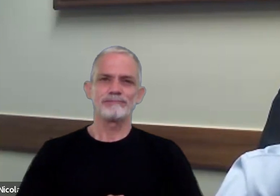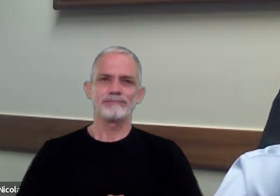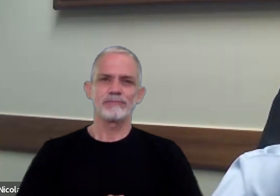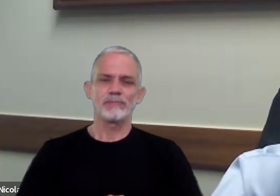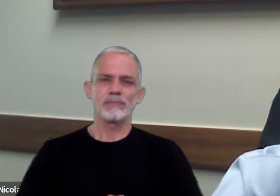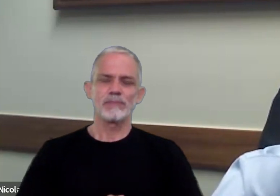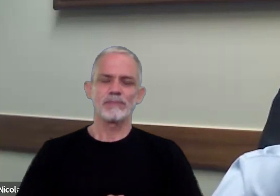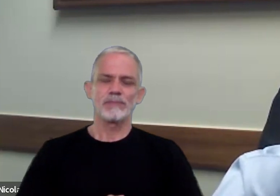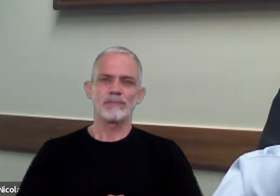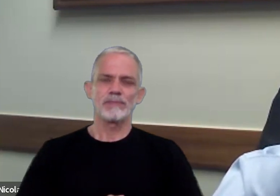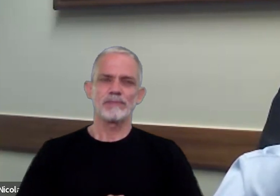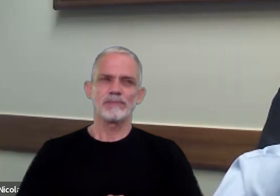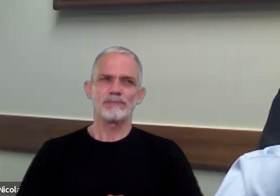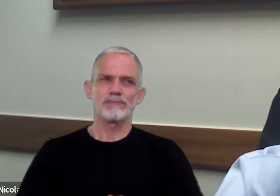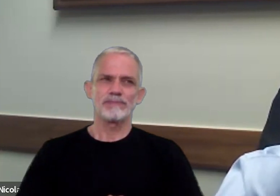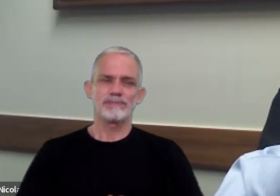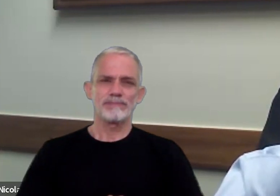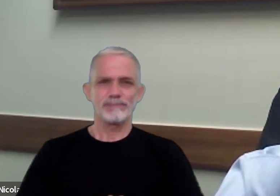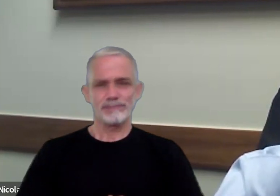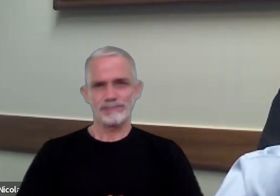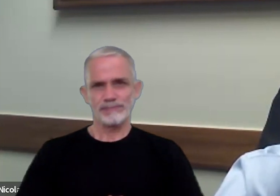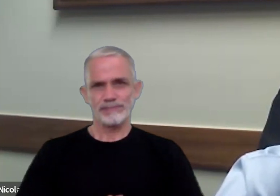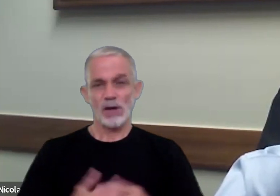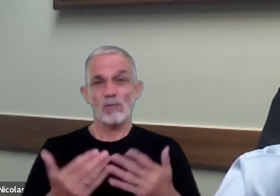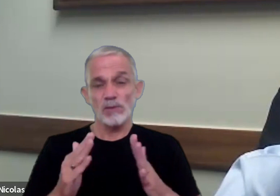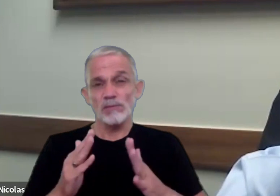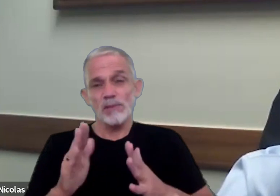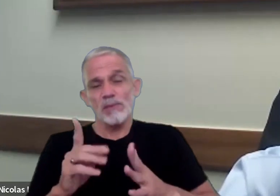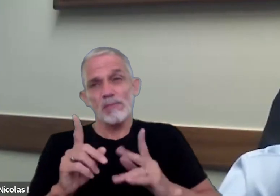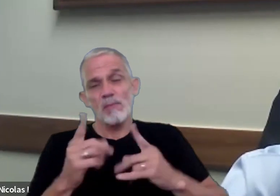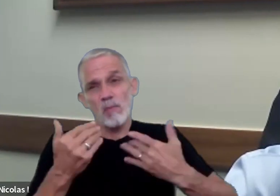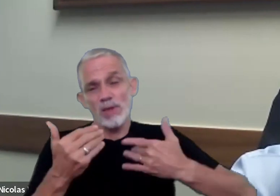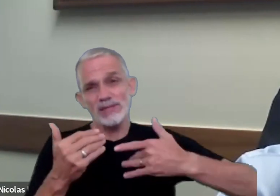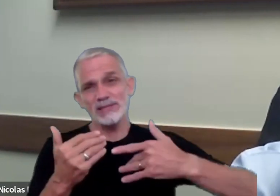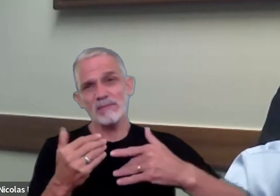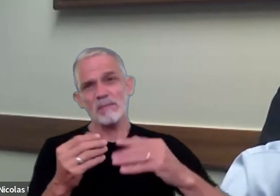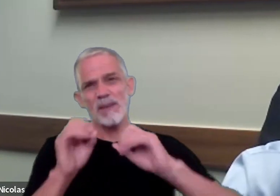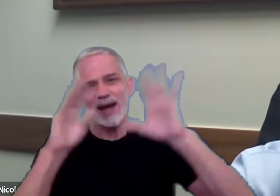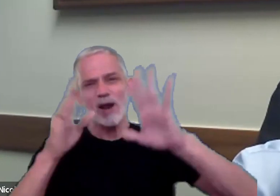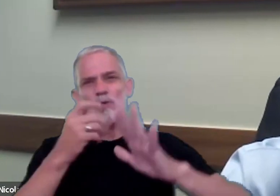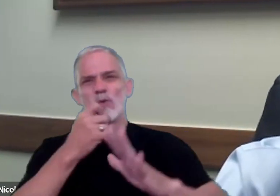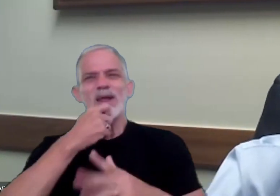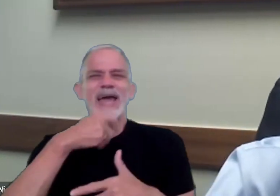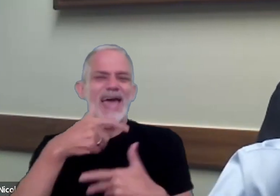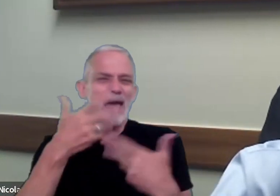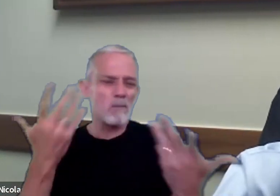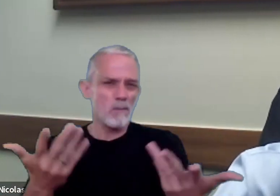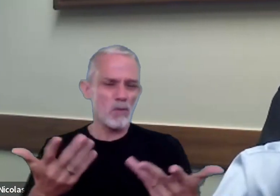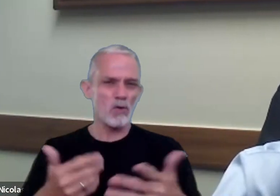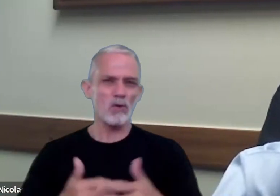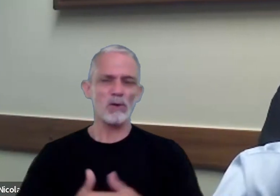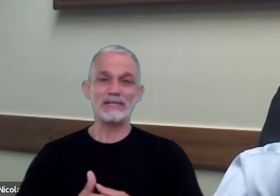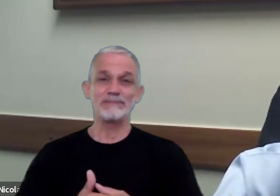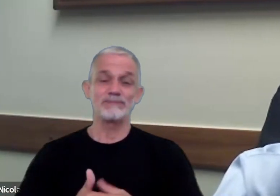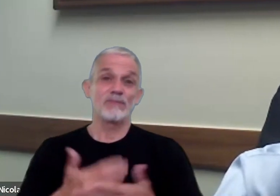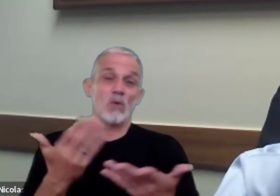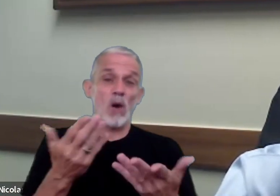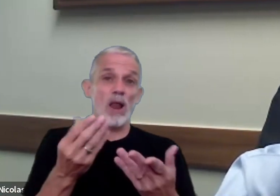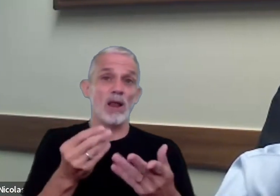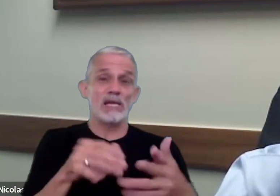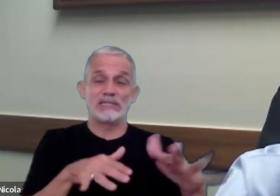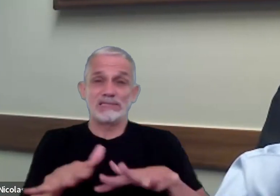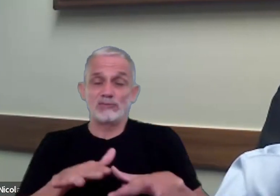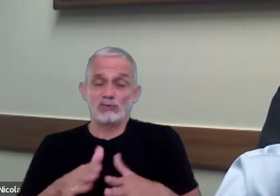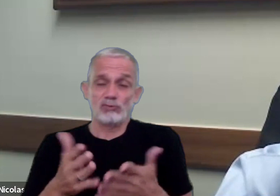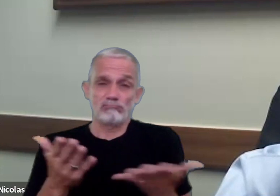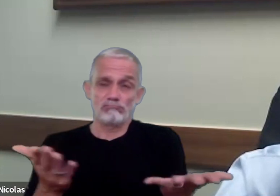tal vez sería más práctico si esto lo podemos llevar a algún ejemplo concreto de cuál es la situación